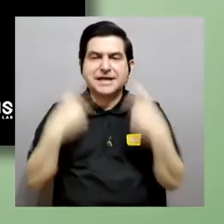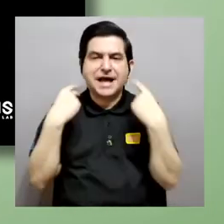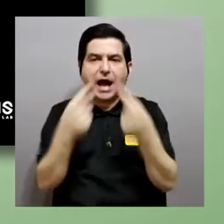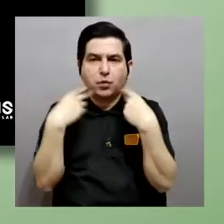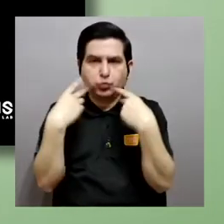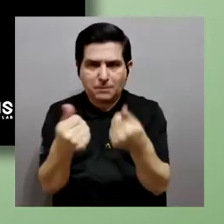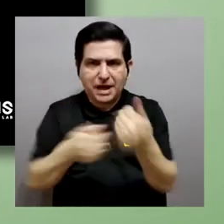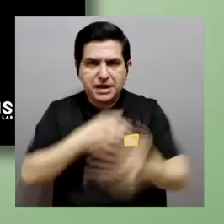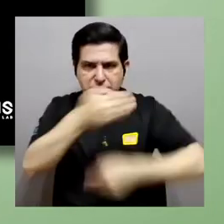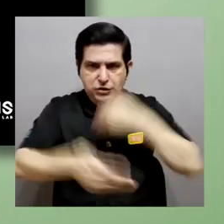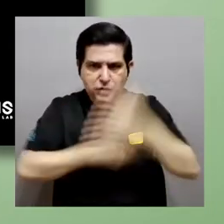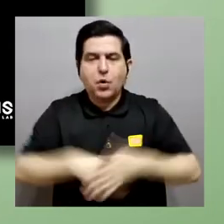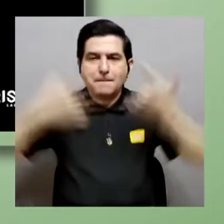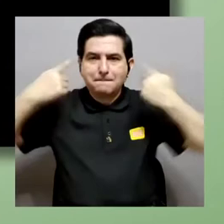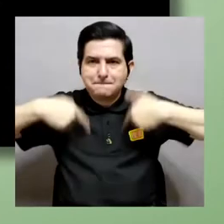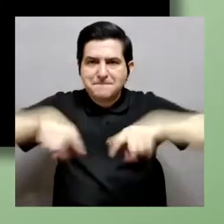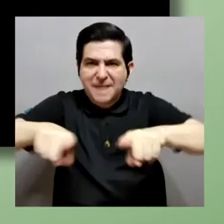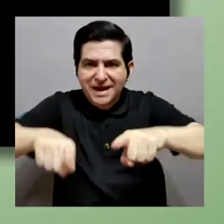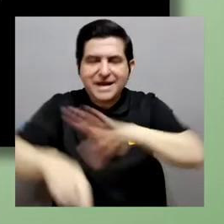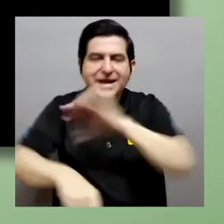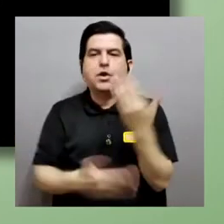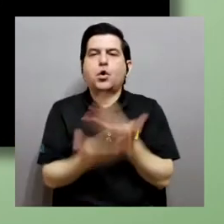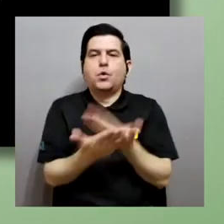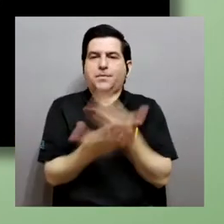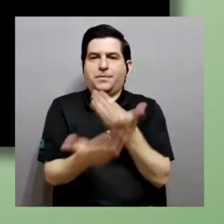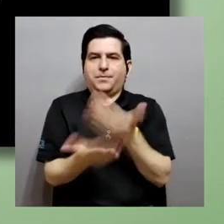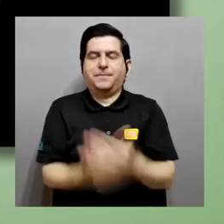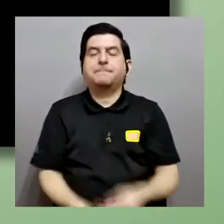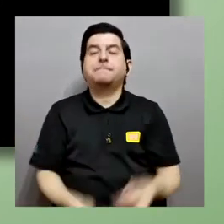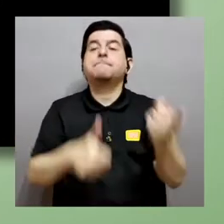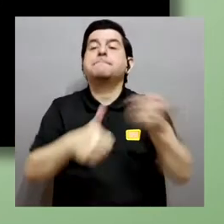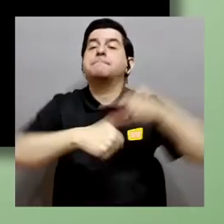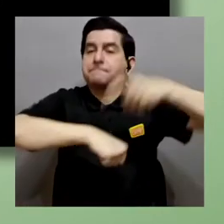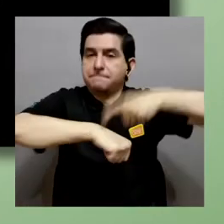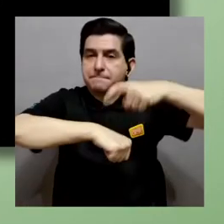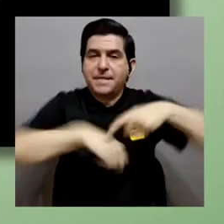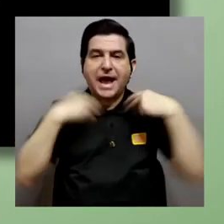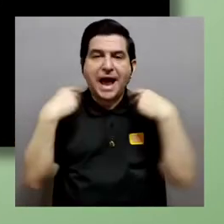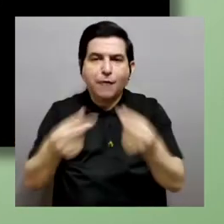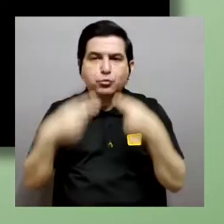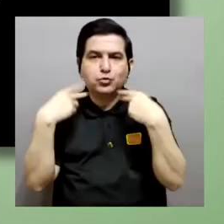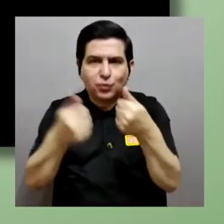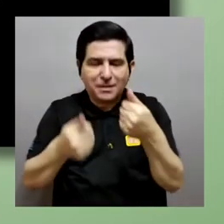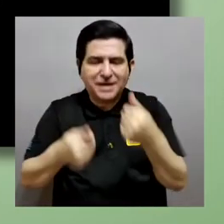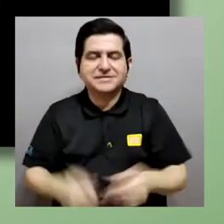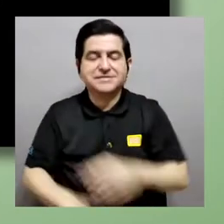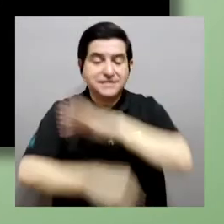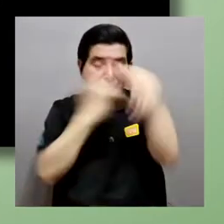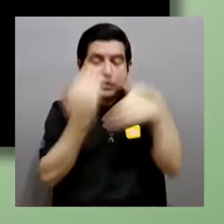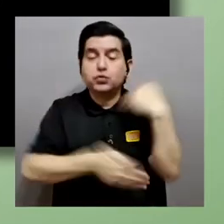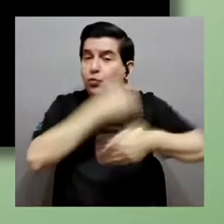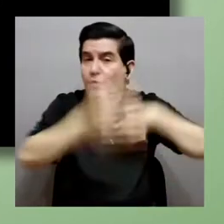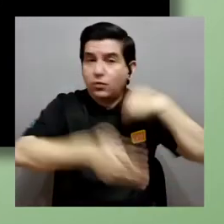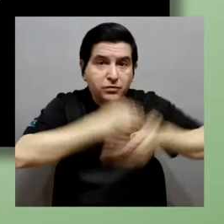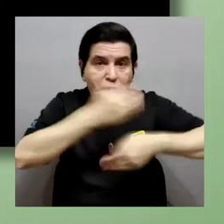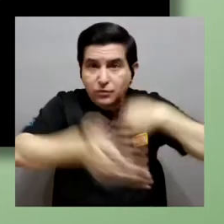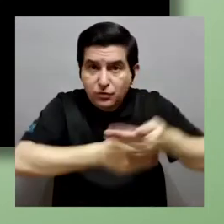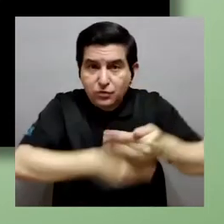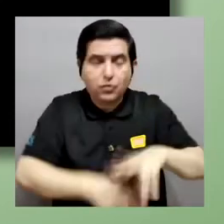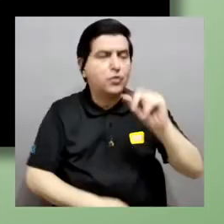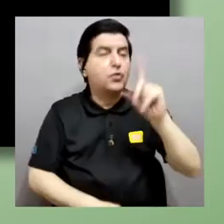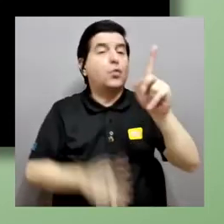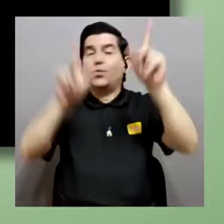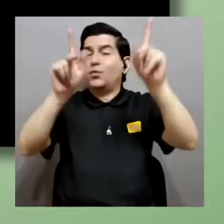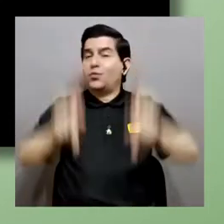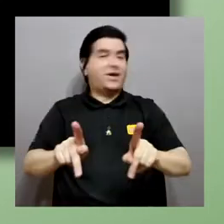Automatización, paralelización y verificación. Como les digo, en primera instancia, automatizar en la medida de lo posible todos los procesos, que no lo tenga que hacer una persona, sino que lo